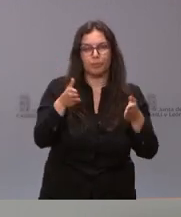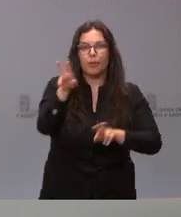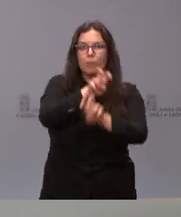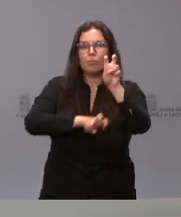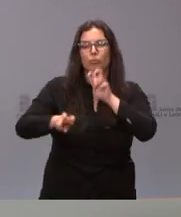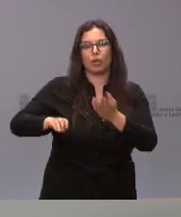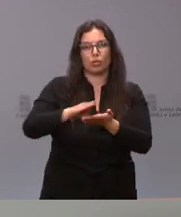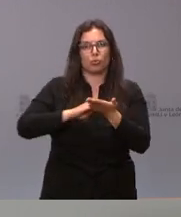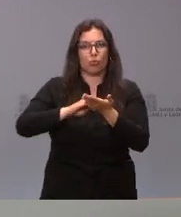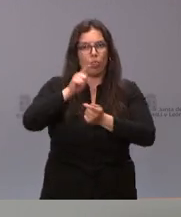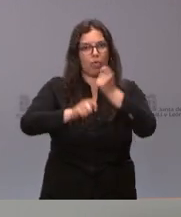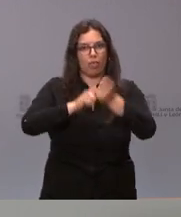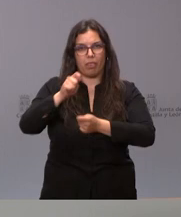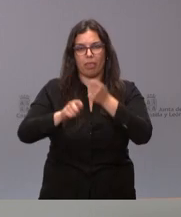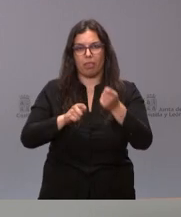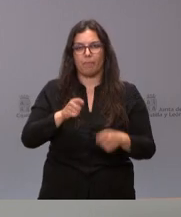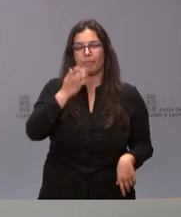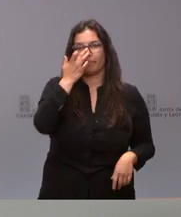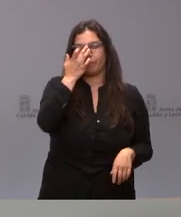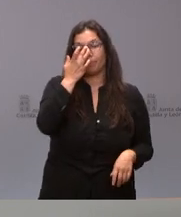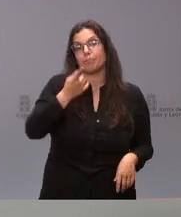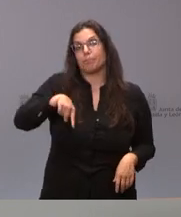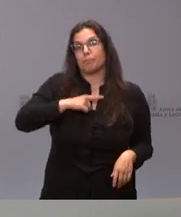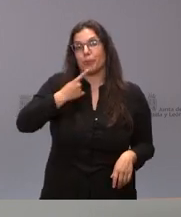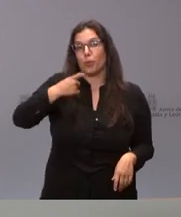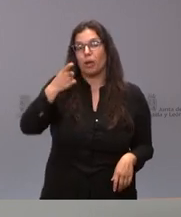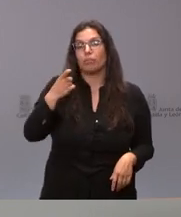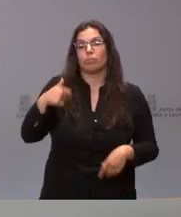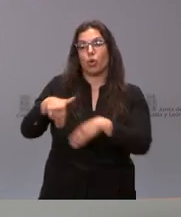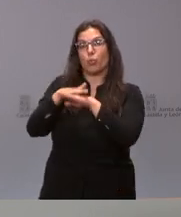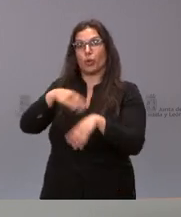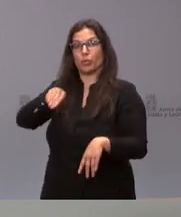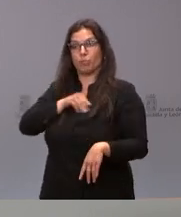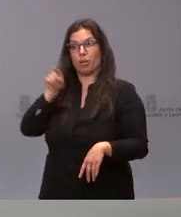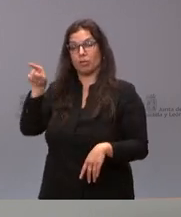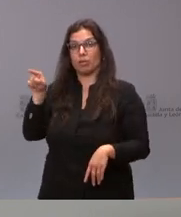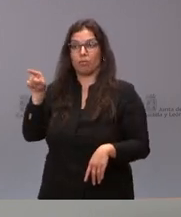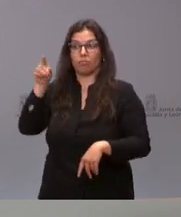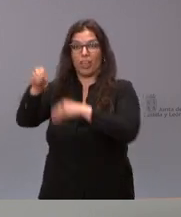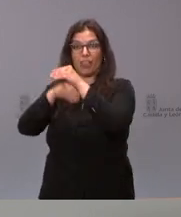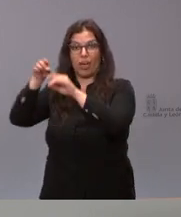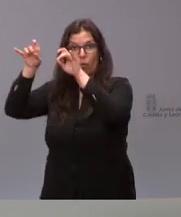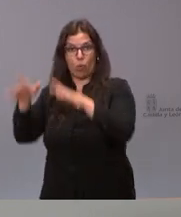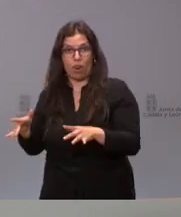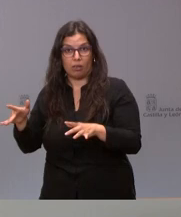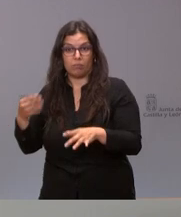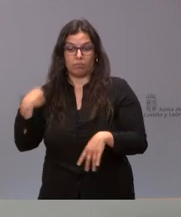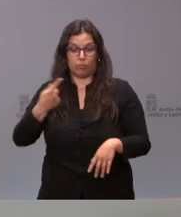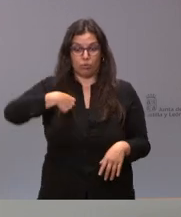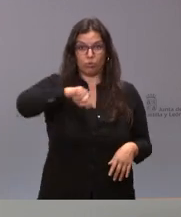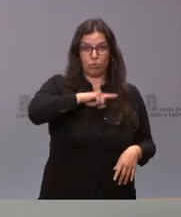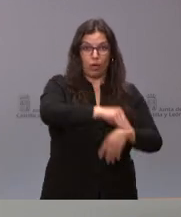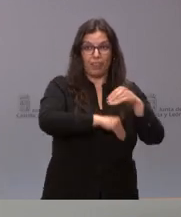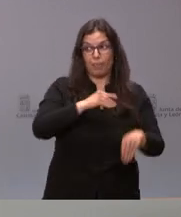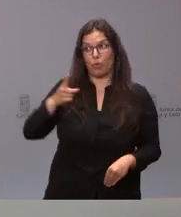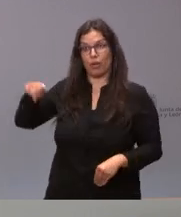de las soluciones de las personas de esta tierra. Nos gustaría que el Gobierno de España pudiera decir lo mismo que está diciendo la Junta de Castilla y León y que se está